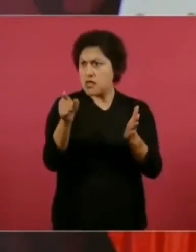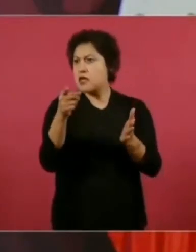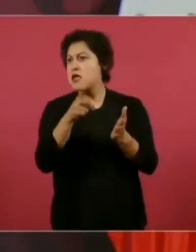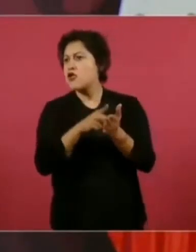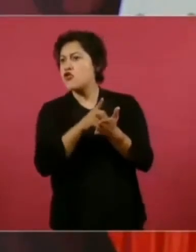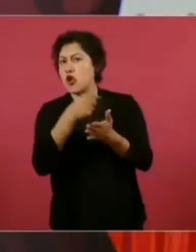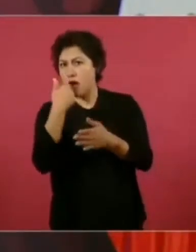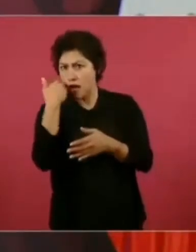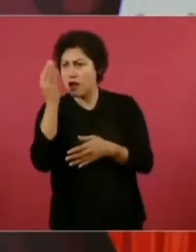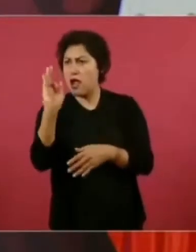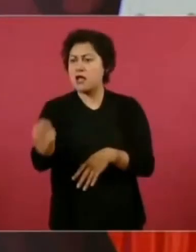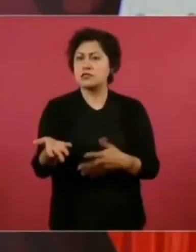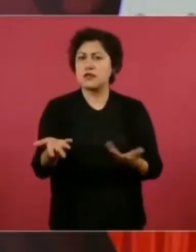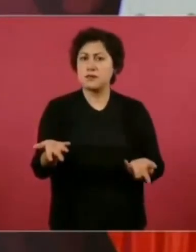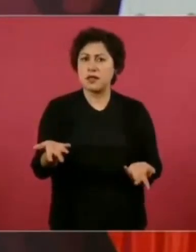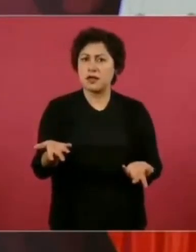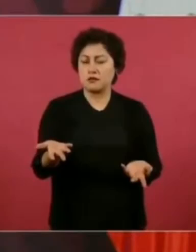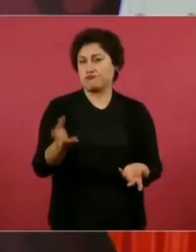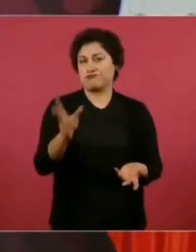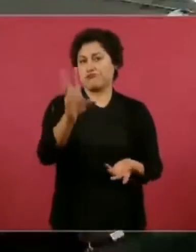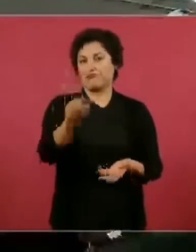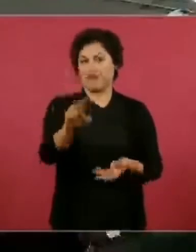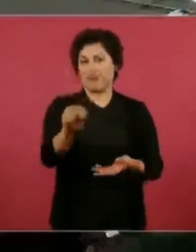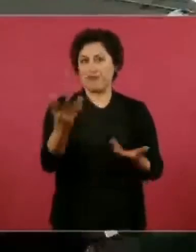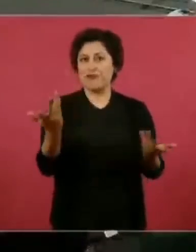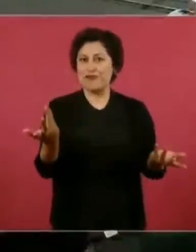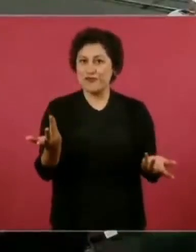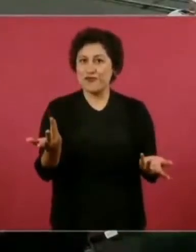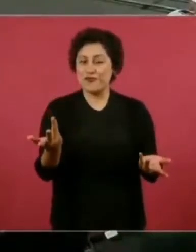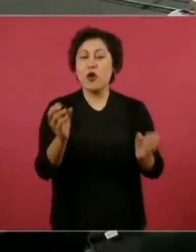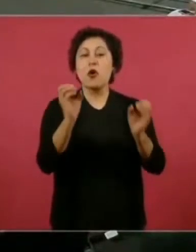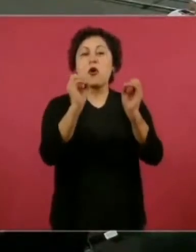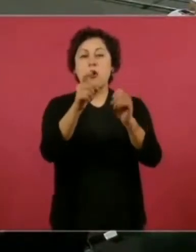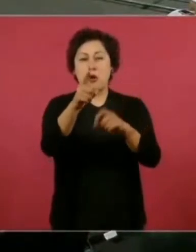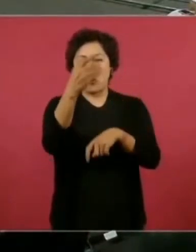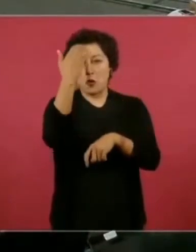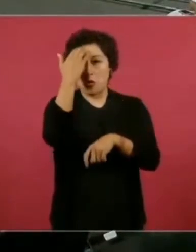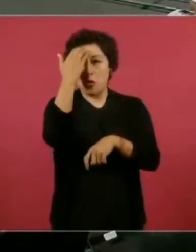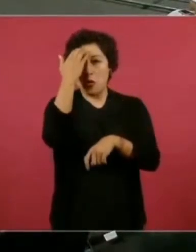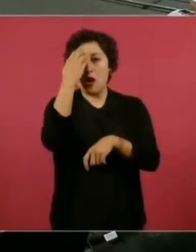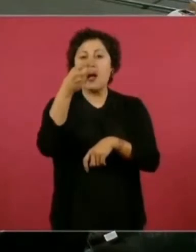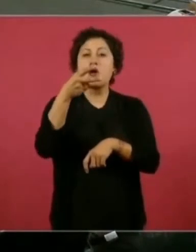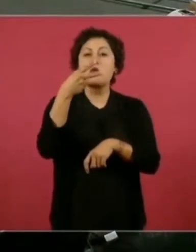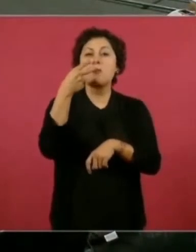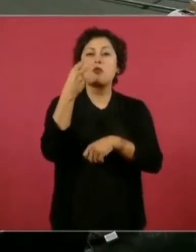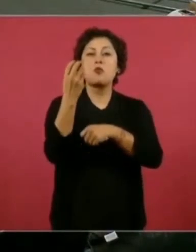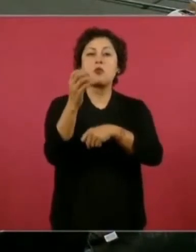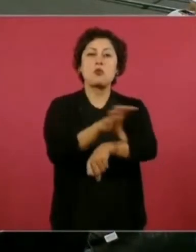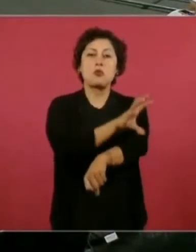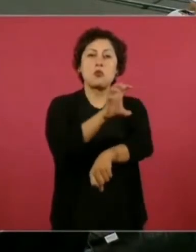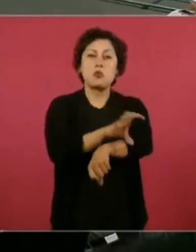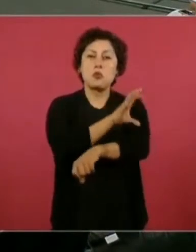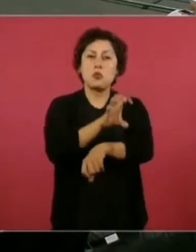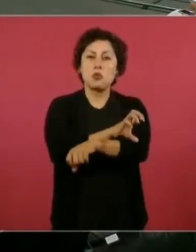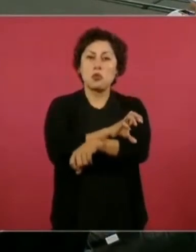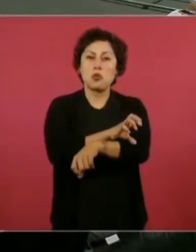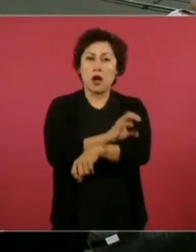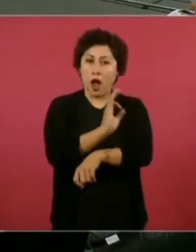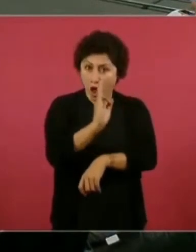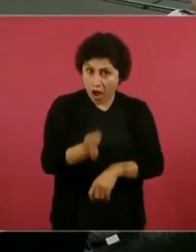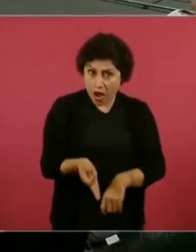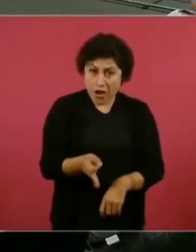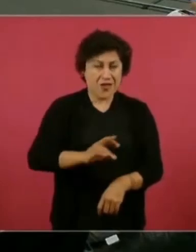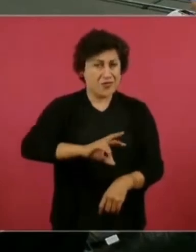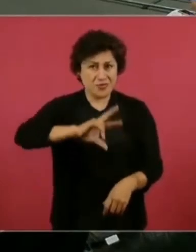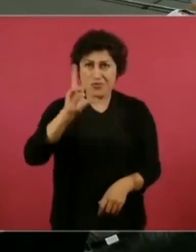O los vapeadores, no, nada de eso. El problema que